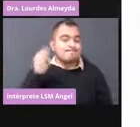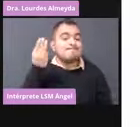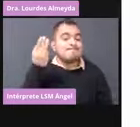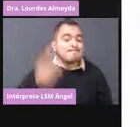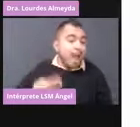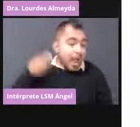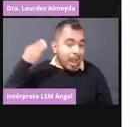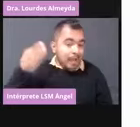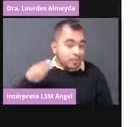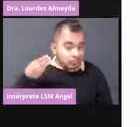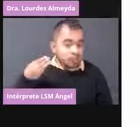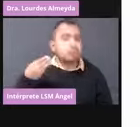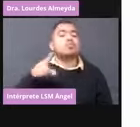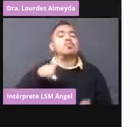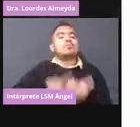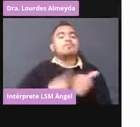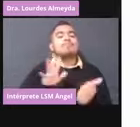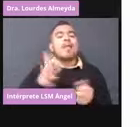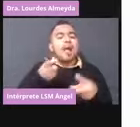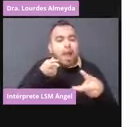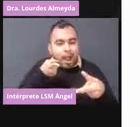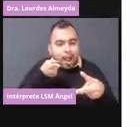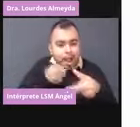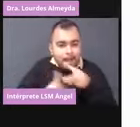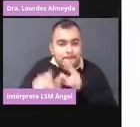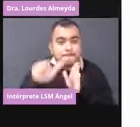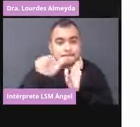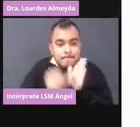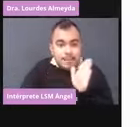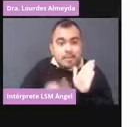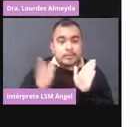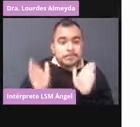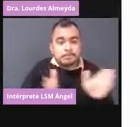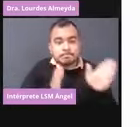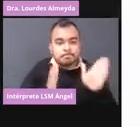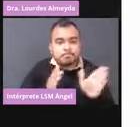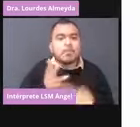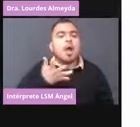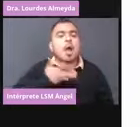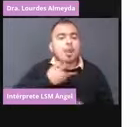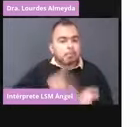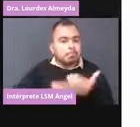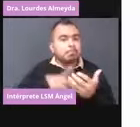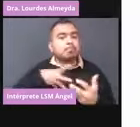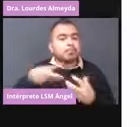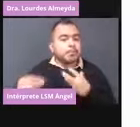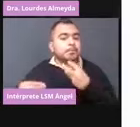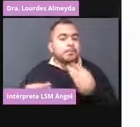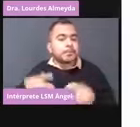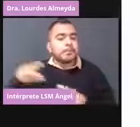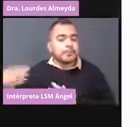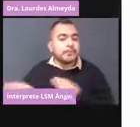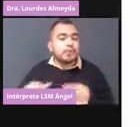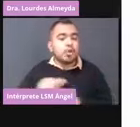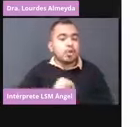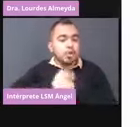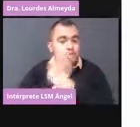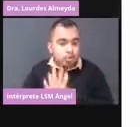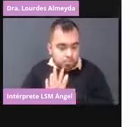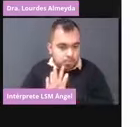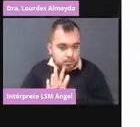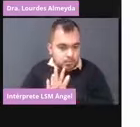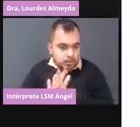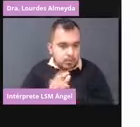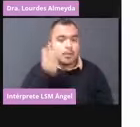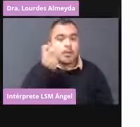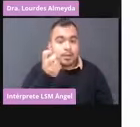comenzamos a todos los meses a que se nos presentaran casos. Esto es una, son las etapas de